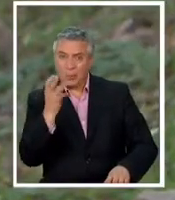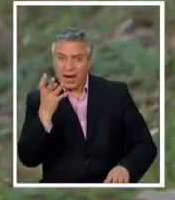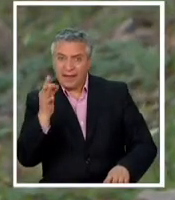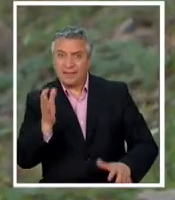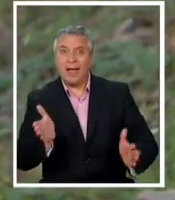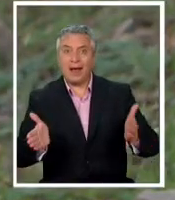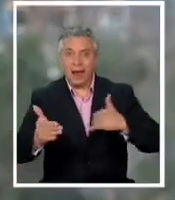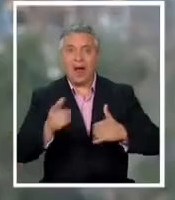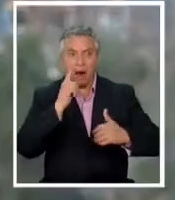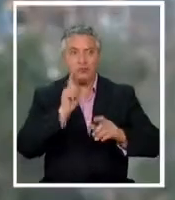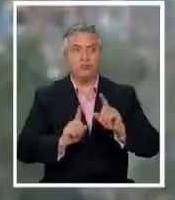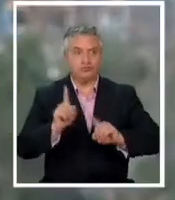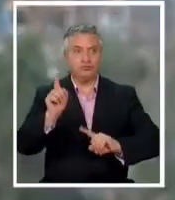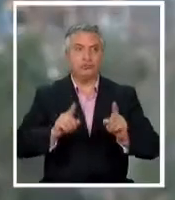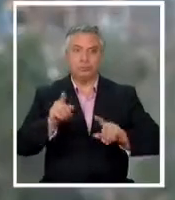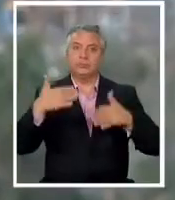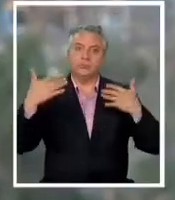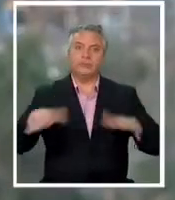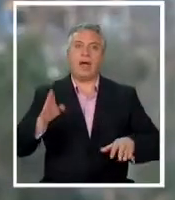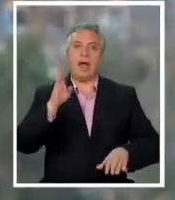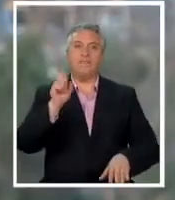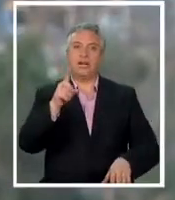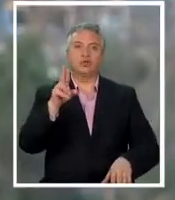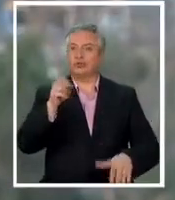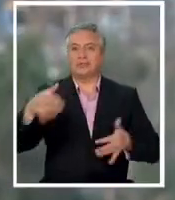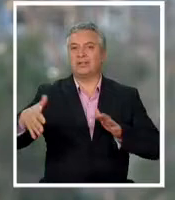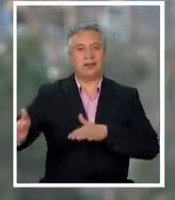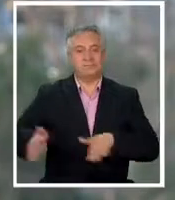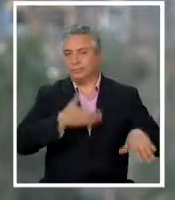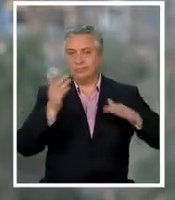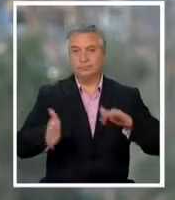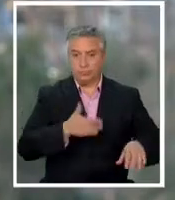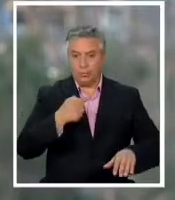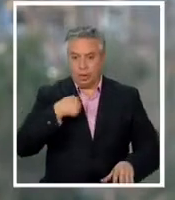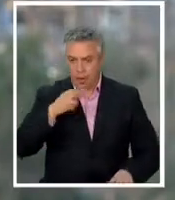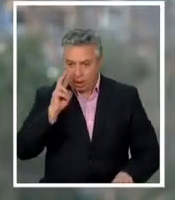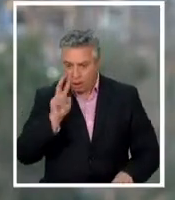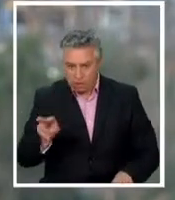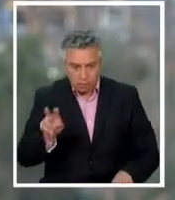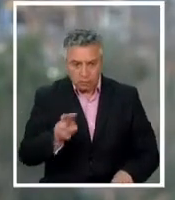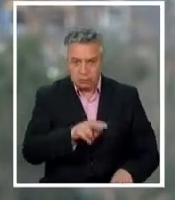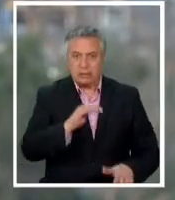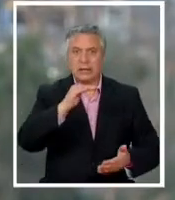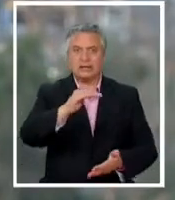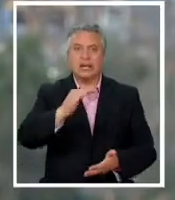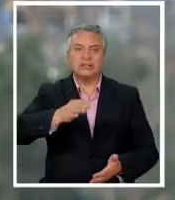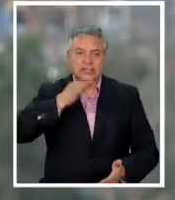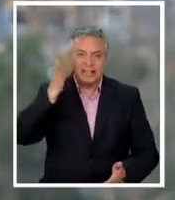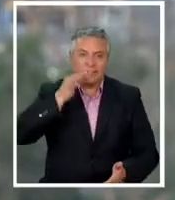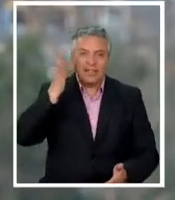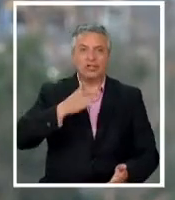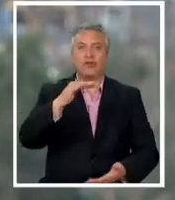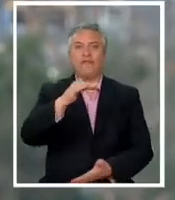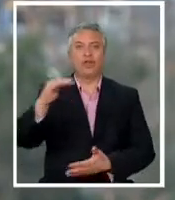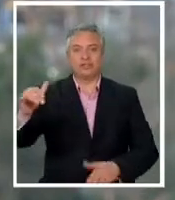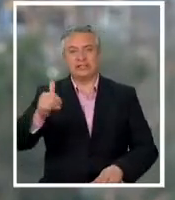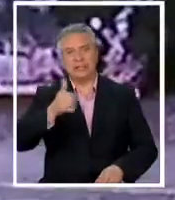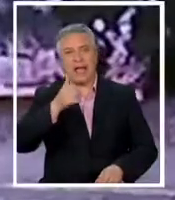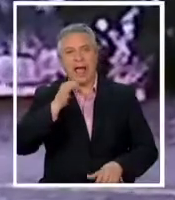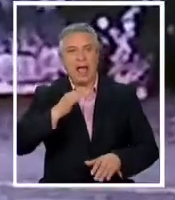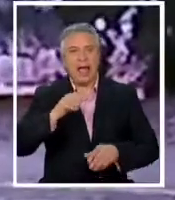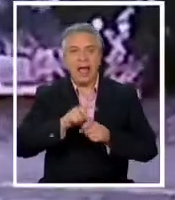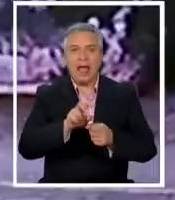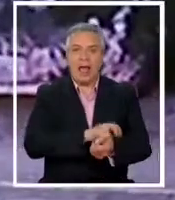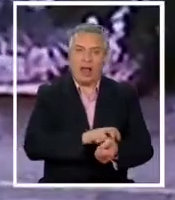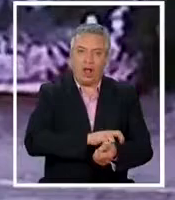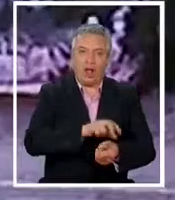habían fuegos artificiales bueno ya se la llevó el tarro a la basura pero aparte encontramos tarros de cerveza botellas de alcohol etcétera